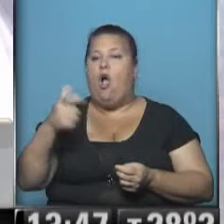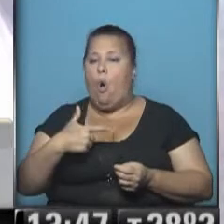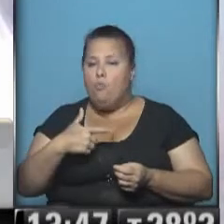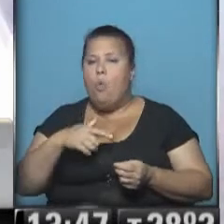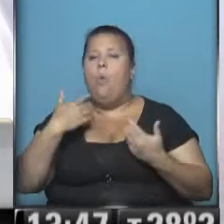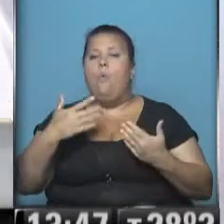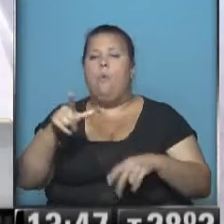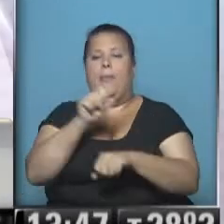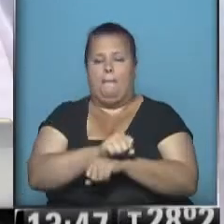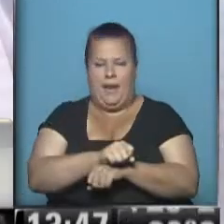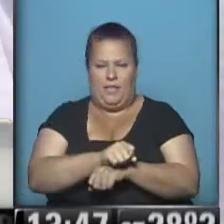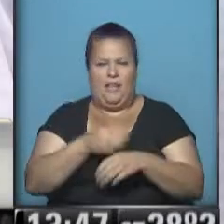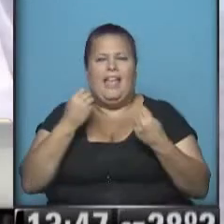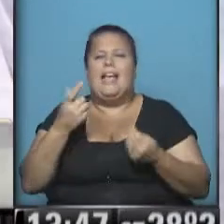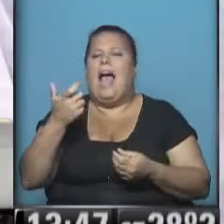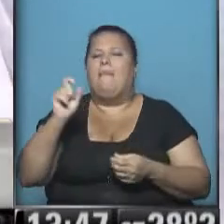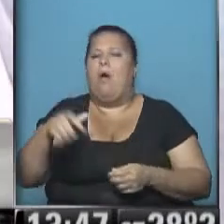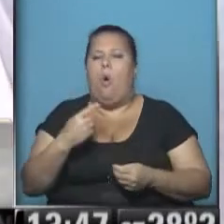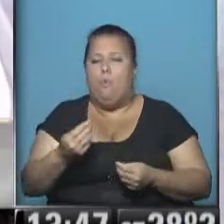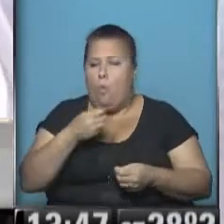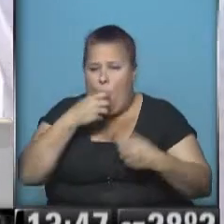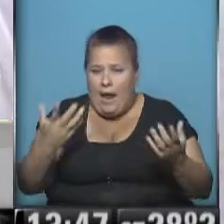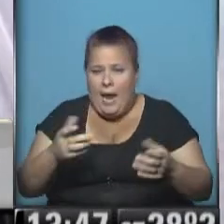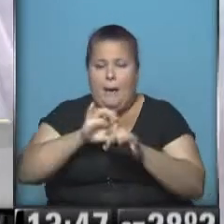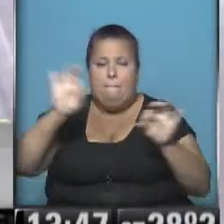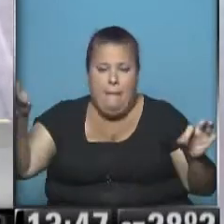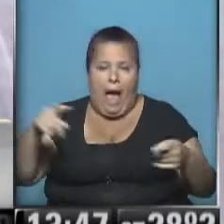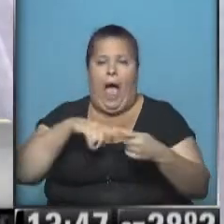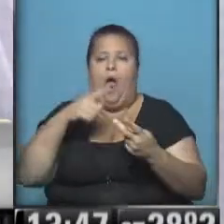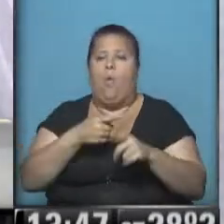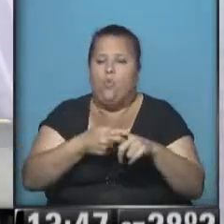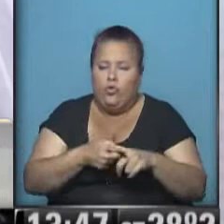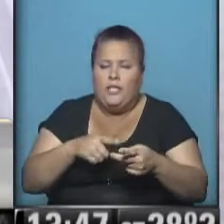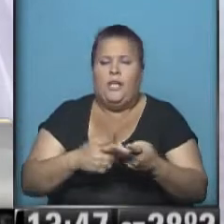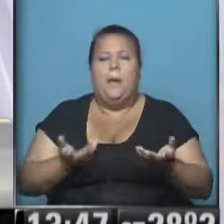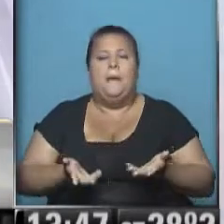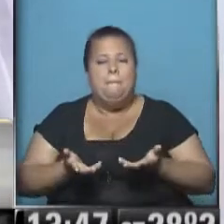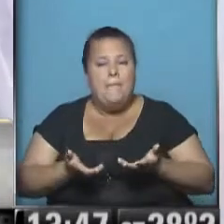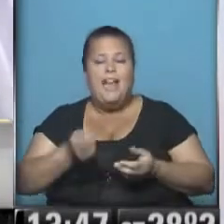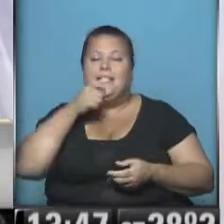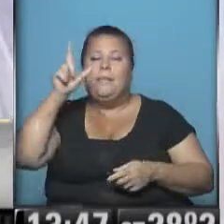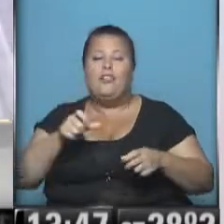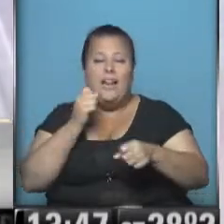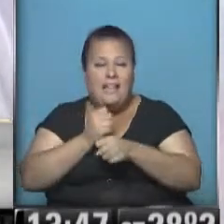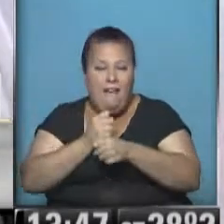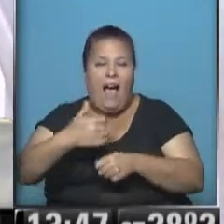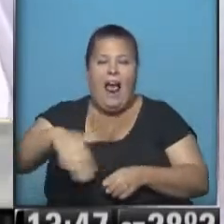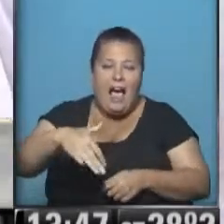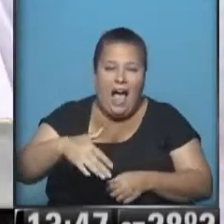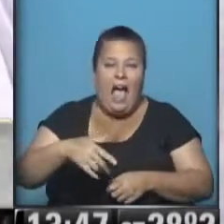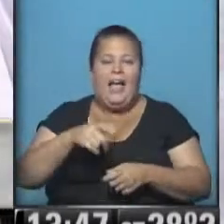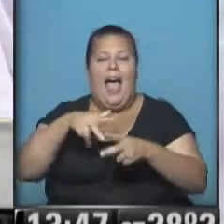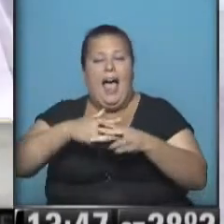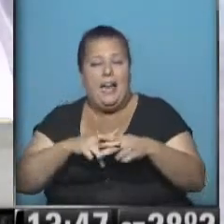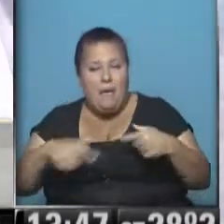podría llegar a ser detenido. Claro, ¿qué es un arma no convencional? Cualquier cosa. Un palo puede ser, un cuchillo, pero para el que está trabajando, para el que anda en la calle, para el que tiene